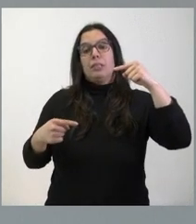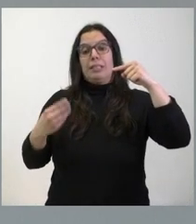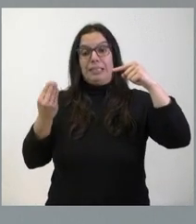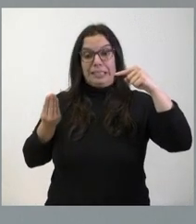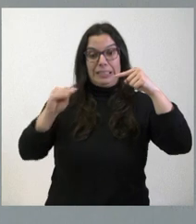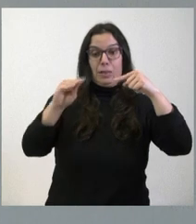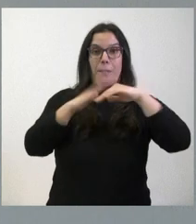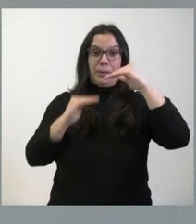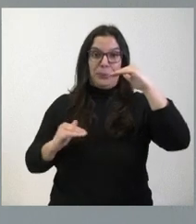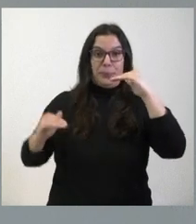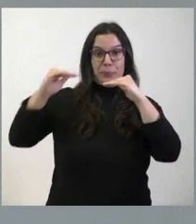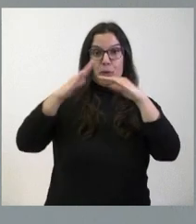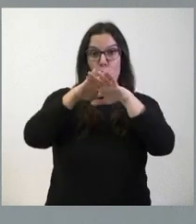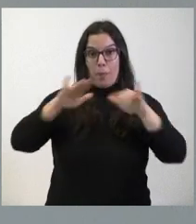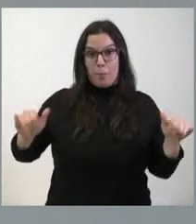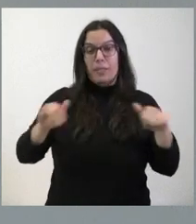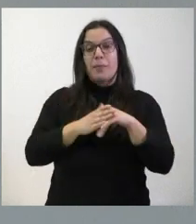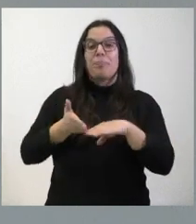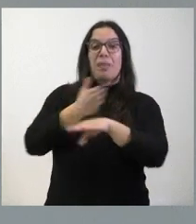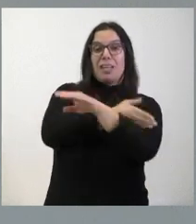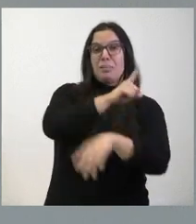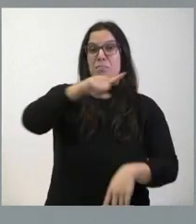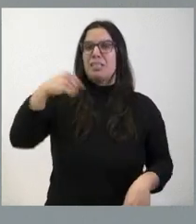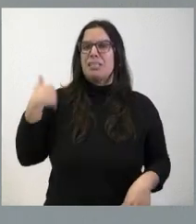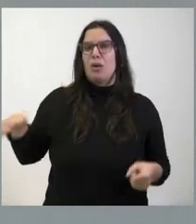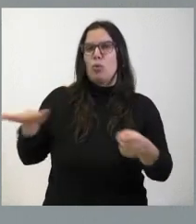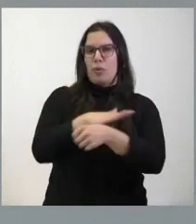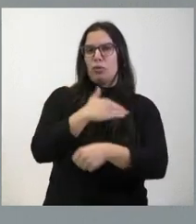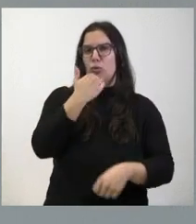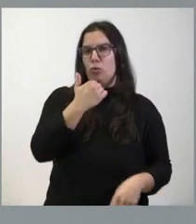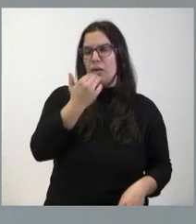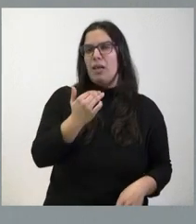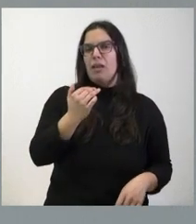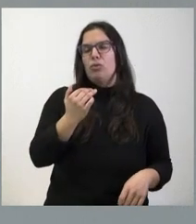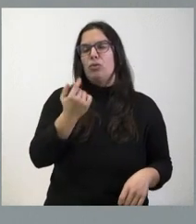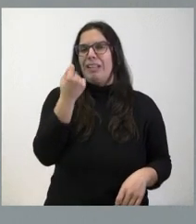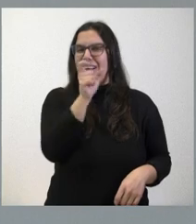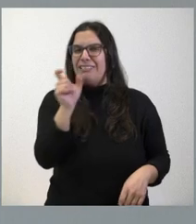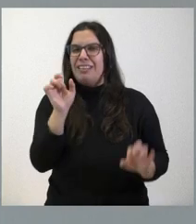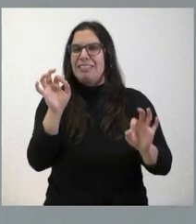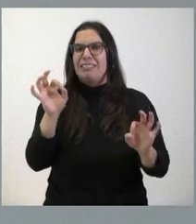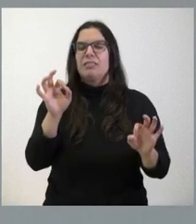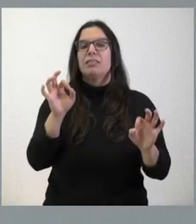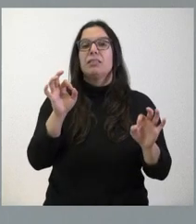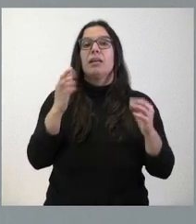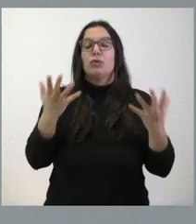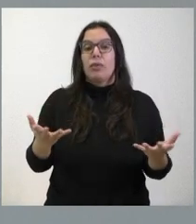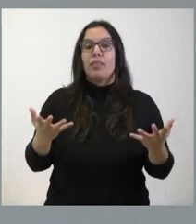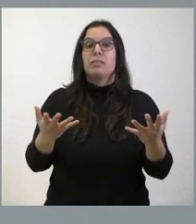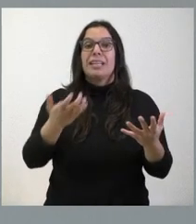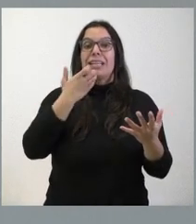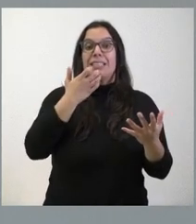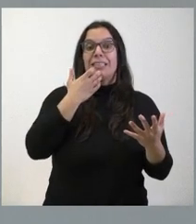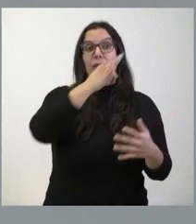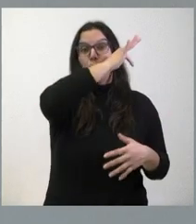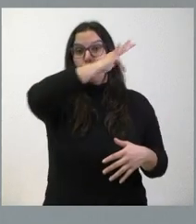meses anteriores ya habíamos financiado una parte de esas cantidades del déficit, de tal forma que, si unimos